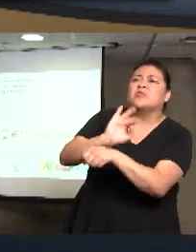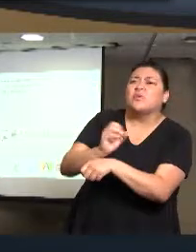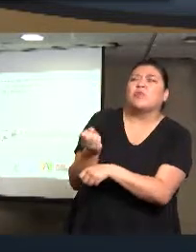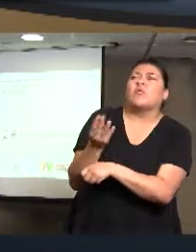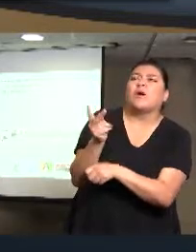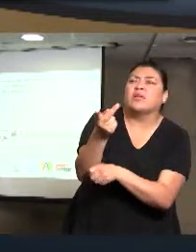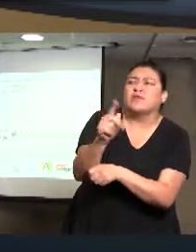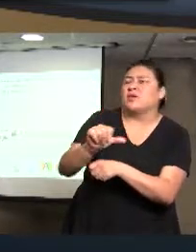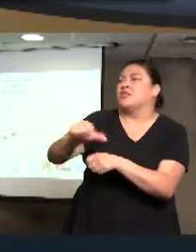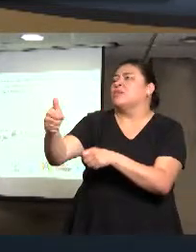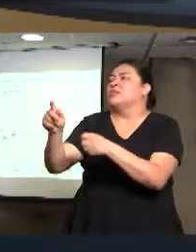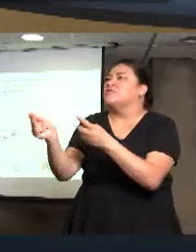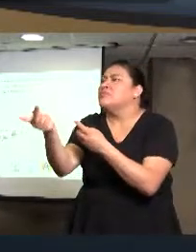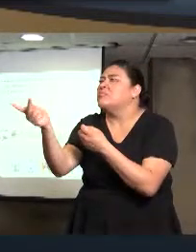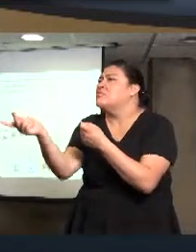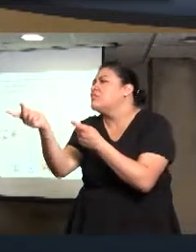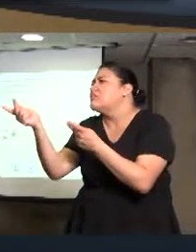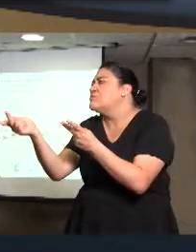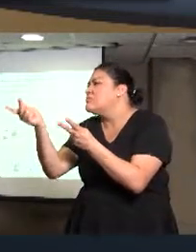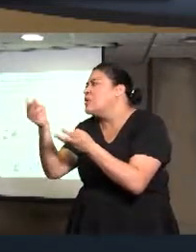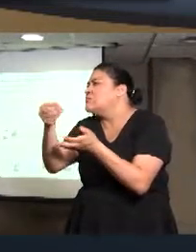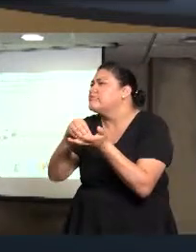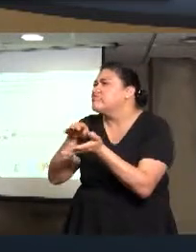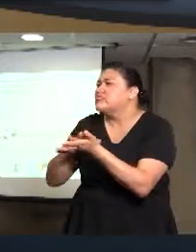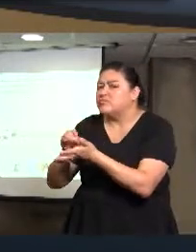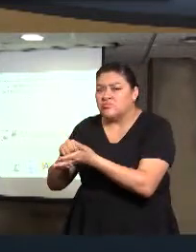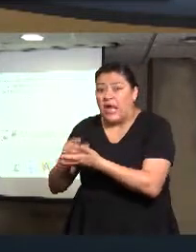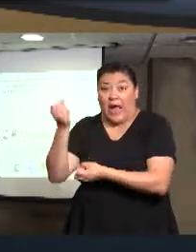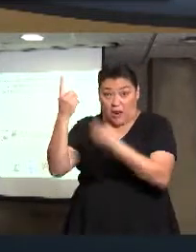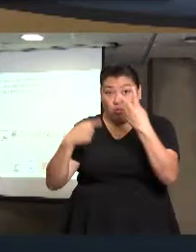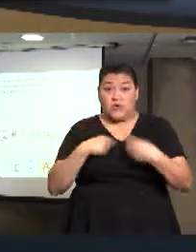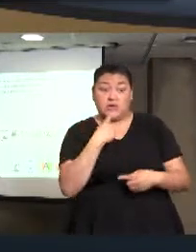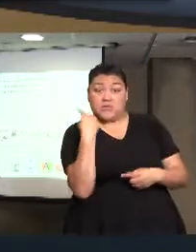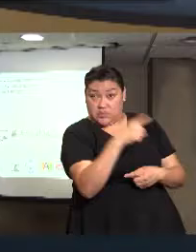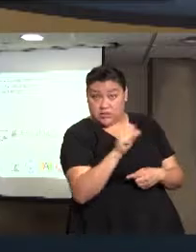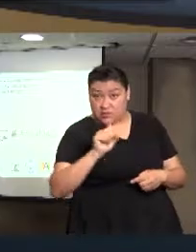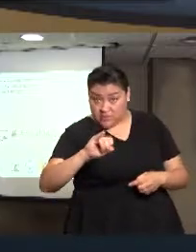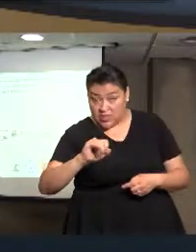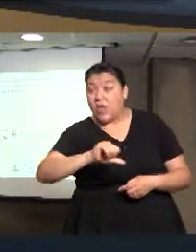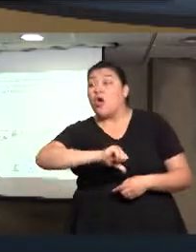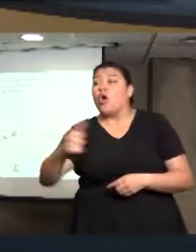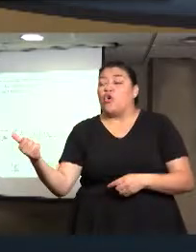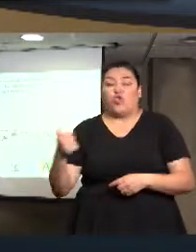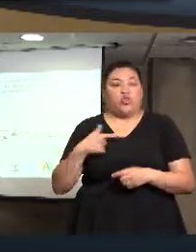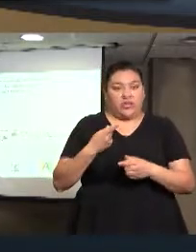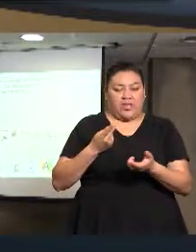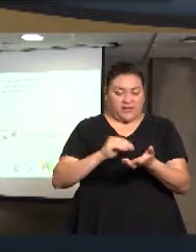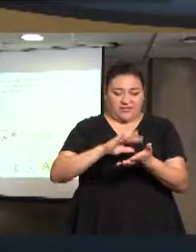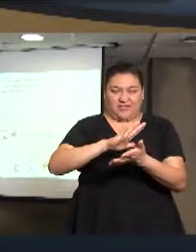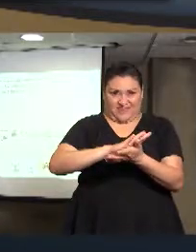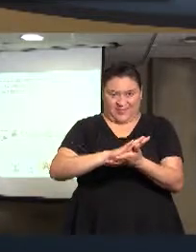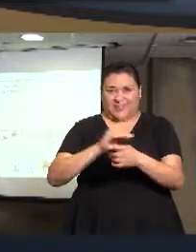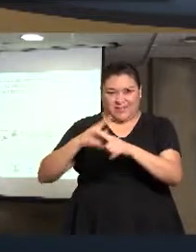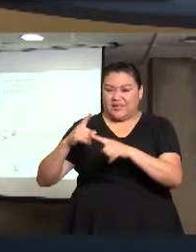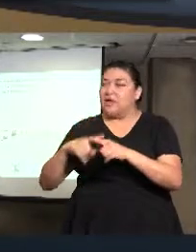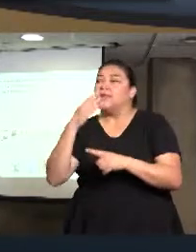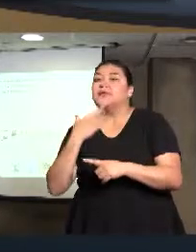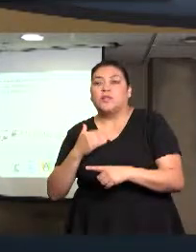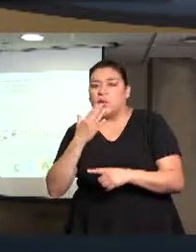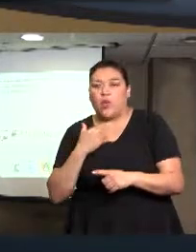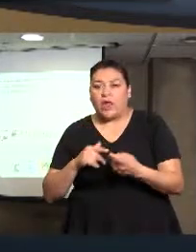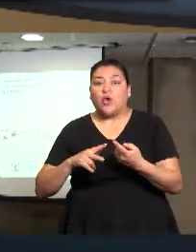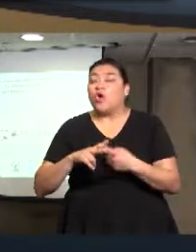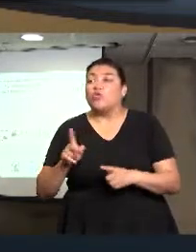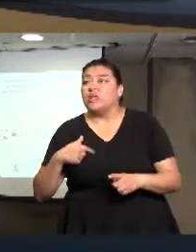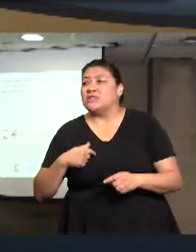¿no?, teniendo víctimas de trata con averiguación previa o sin averiguación previa, que eso es lo interesante, es muchas víctimas que no iniciaron